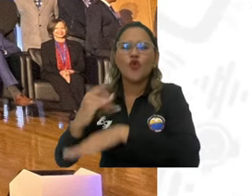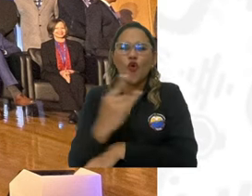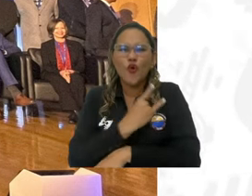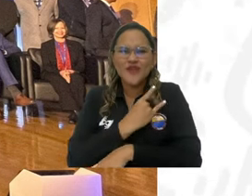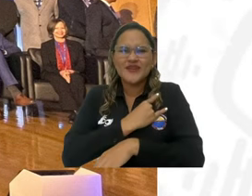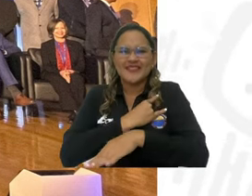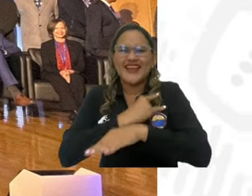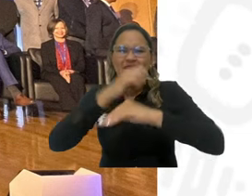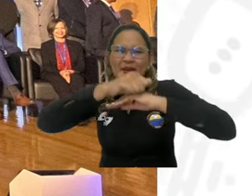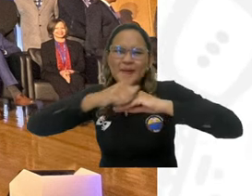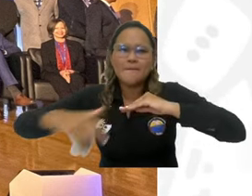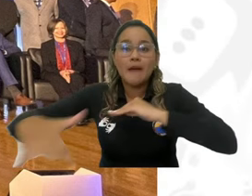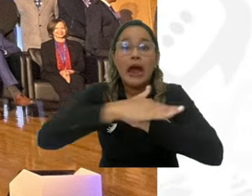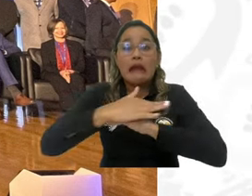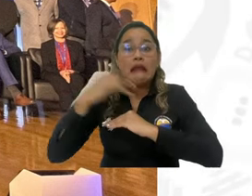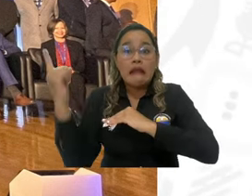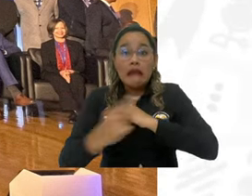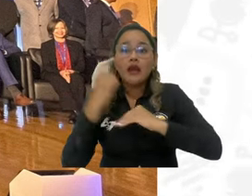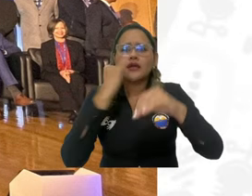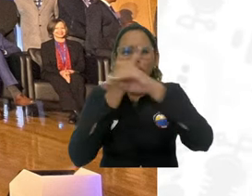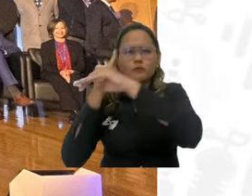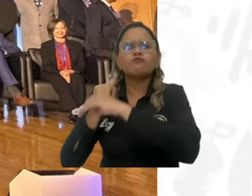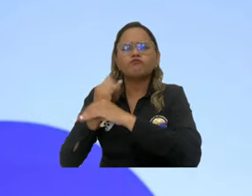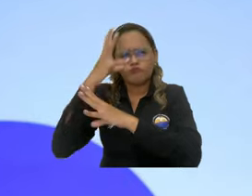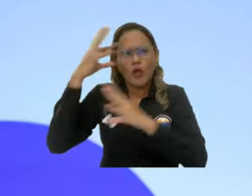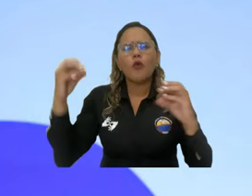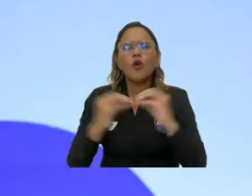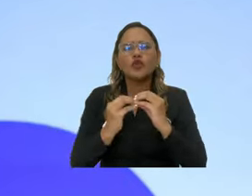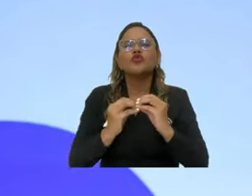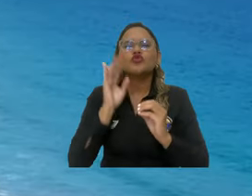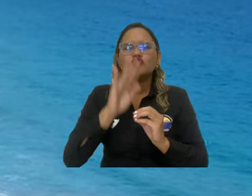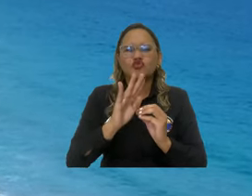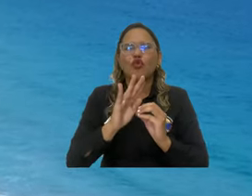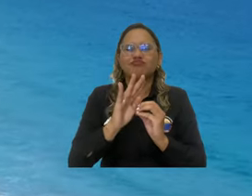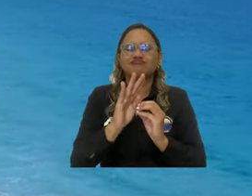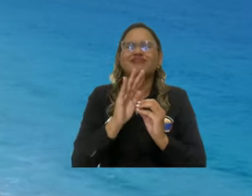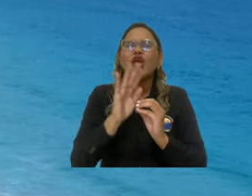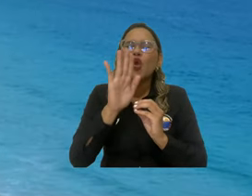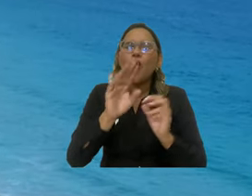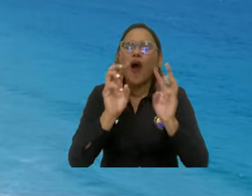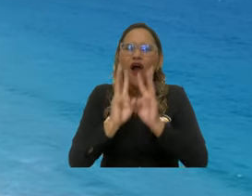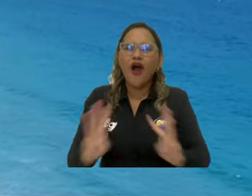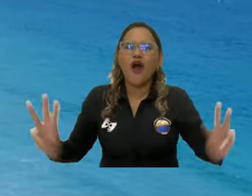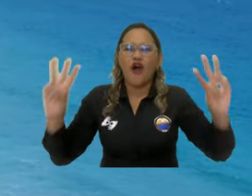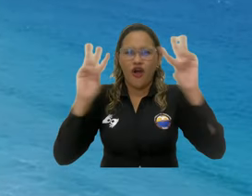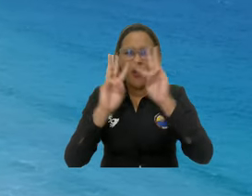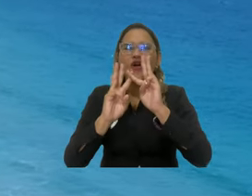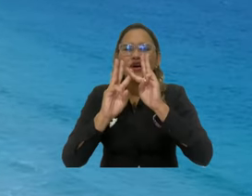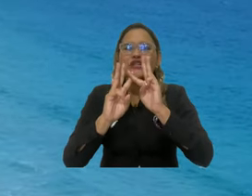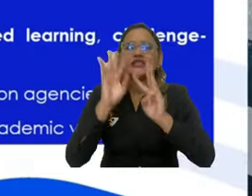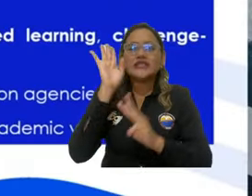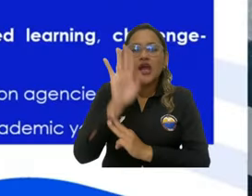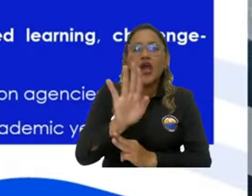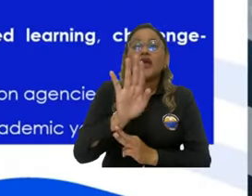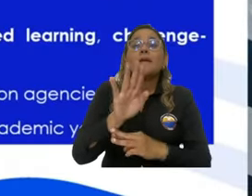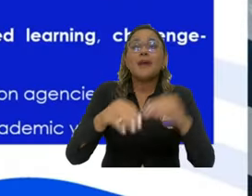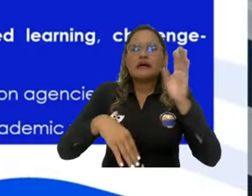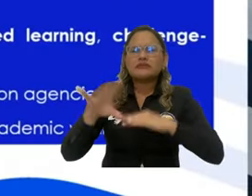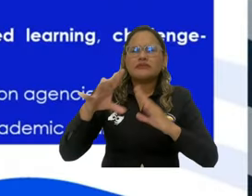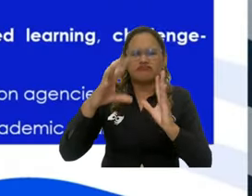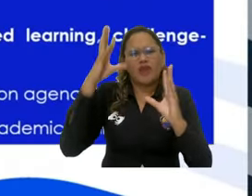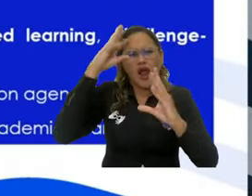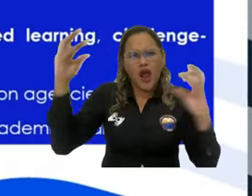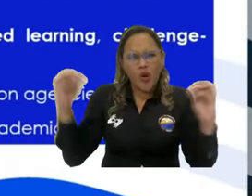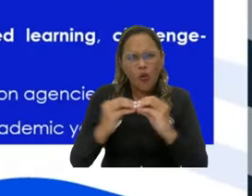Global de las Universidades del Mar, las instituciones se comprometen a respaldar la Agenda 2030 de las Naciones Unidas, incluyendo los